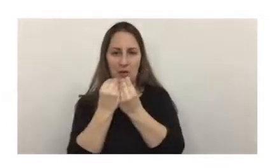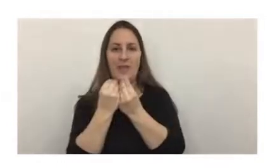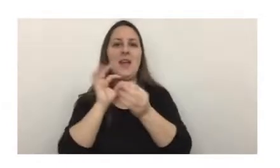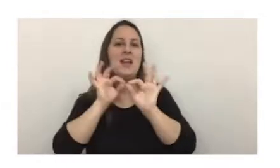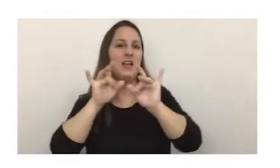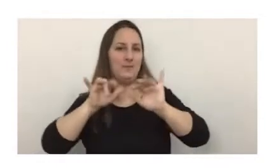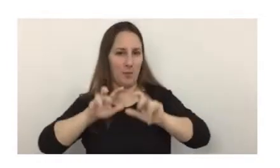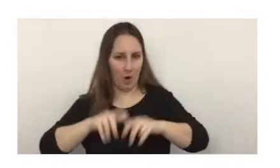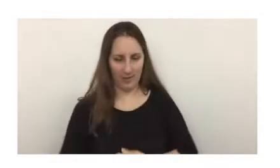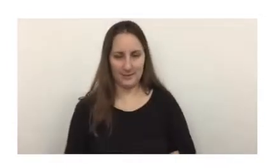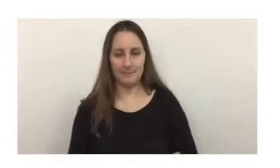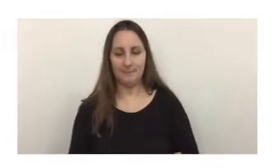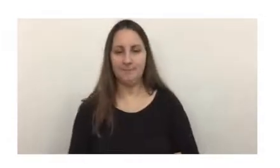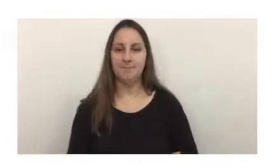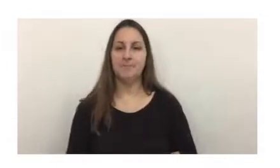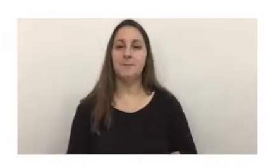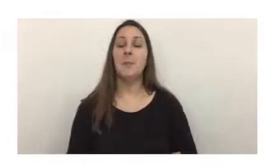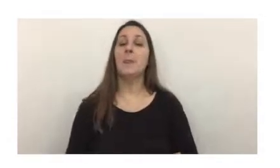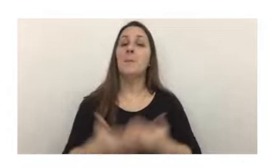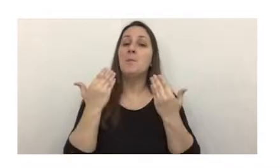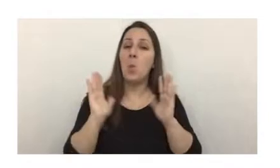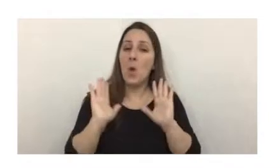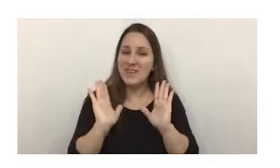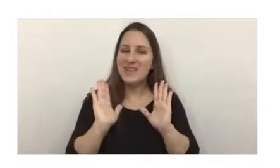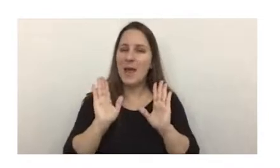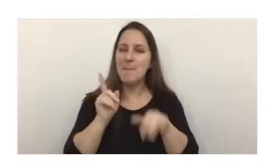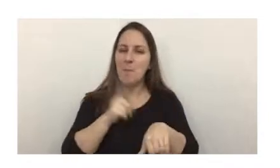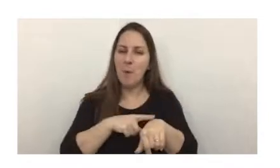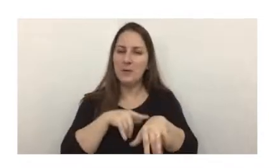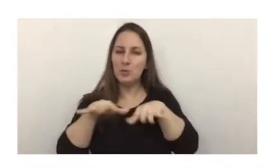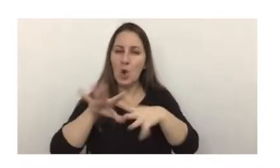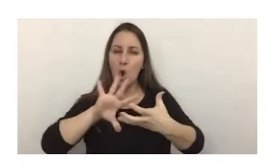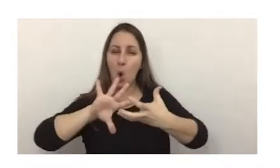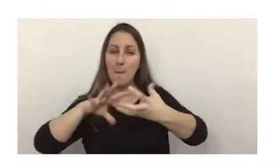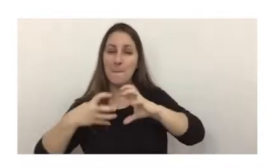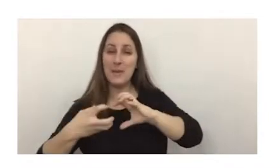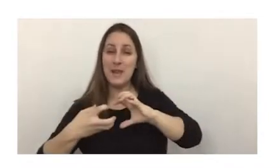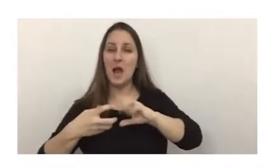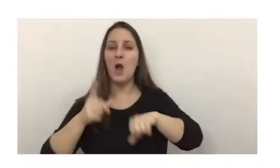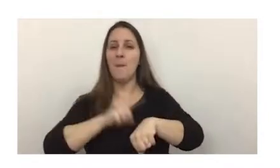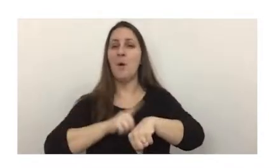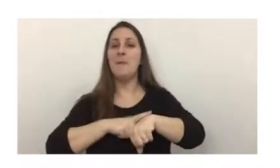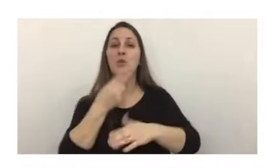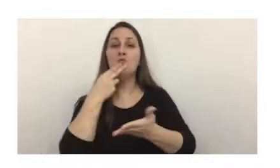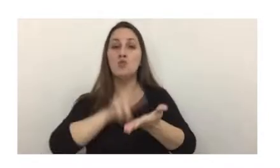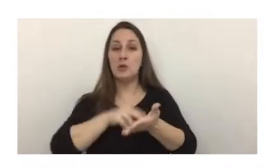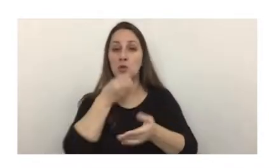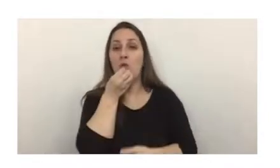criptomonedas no obstante donde sí puede haber serias complicaciones es al momento de declarar el impuesto